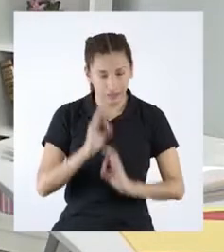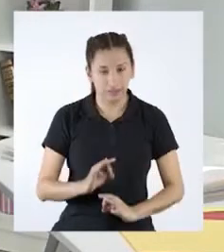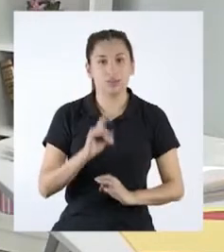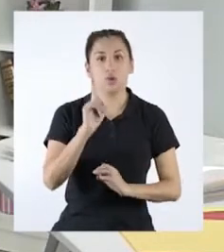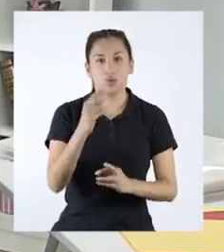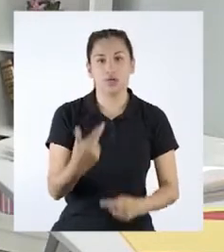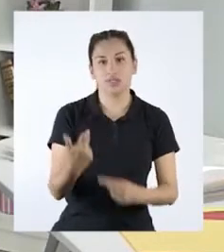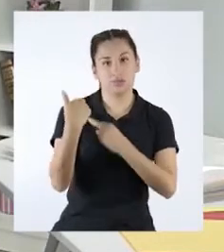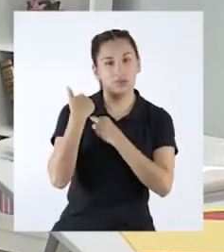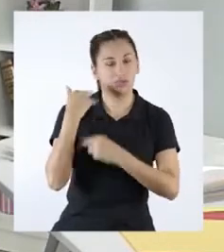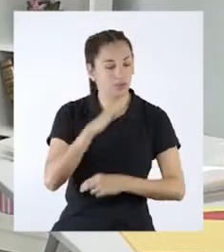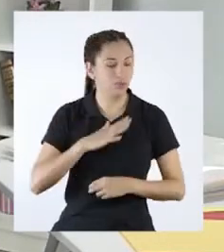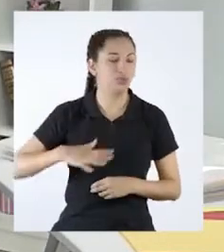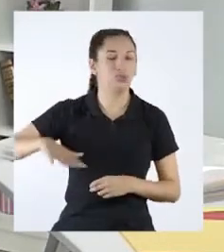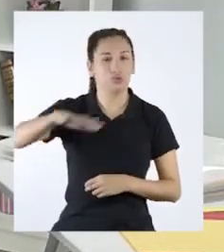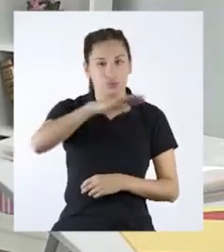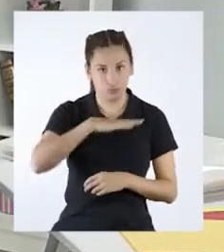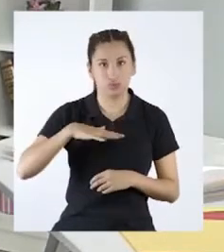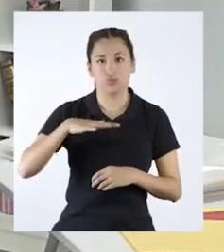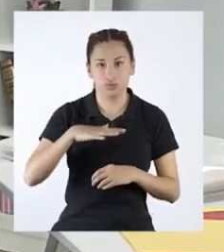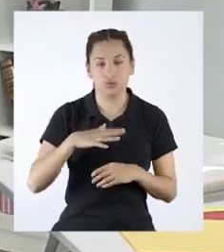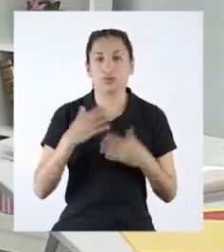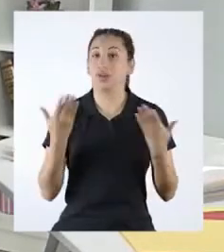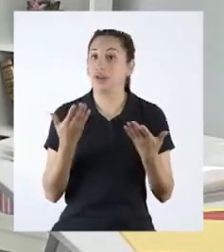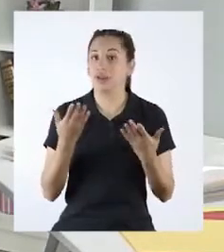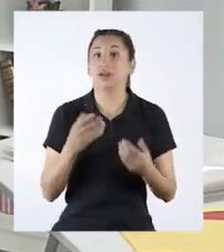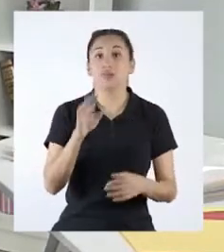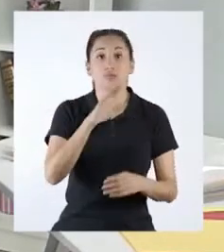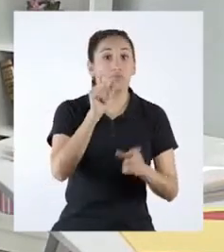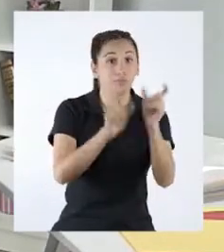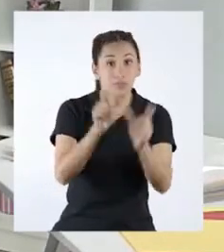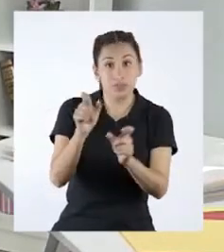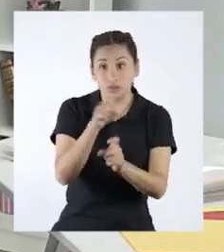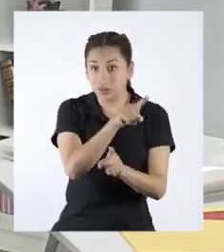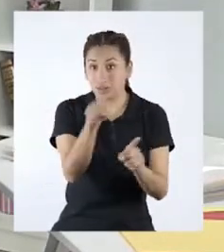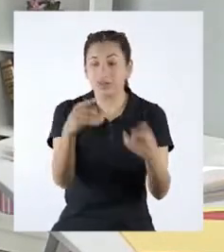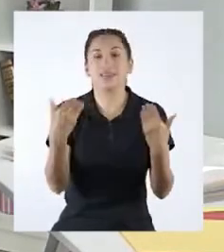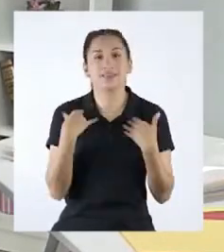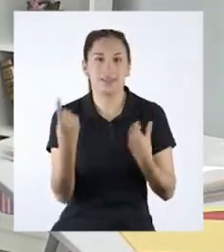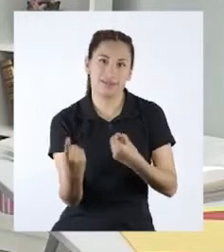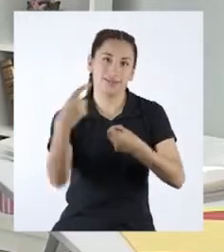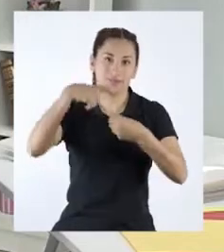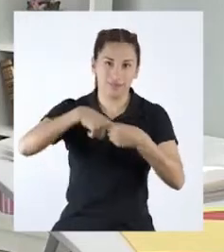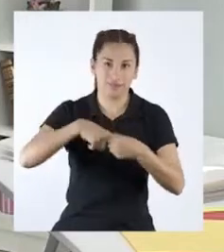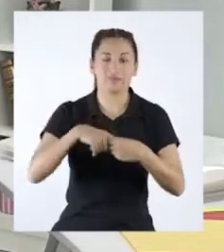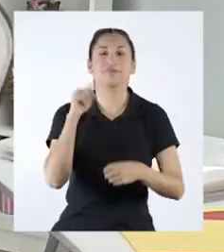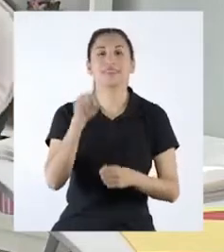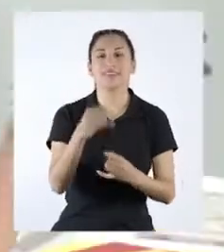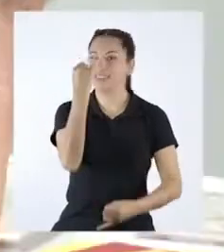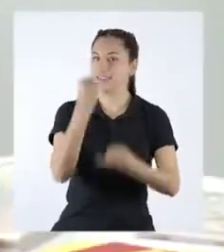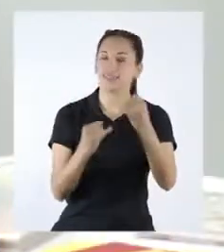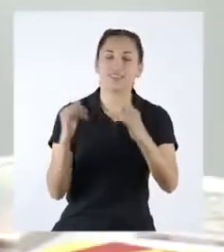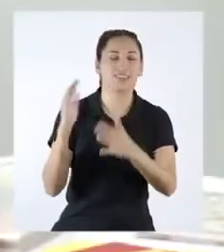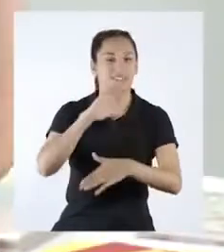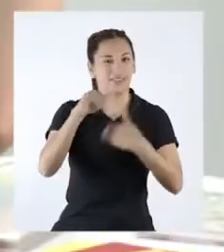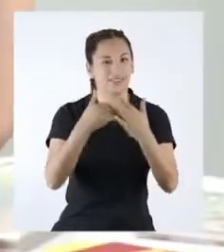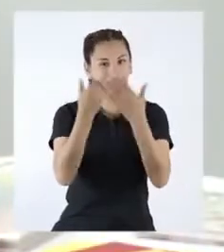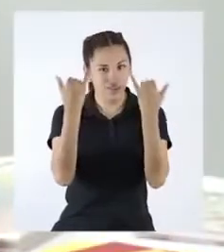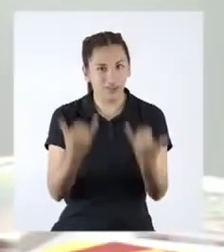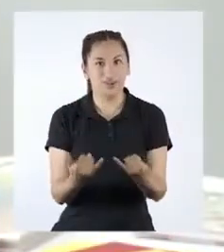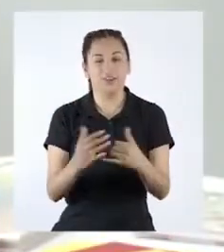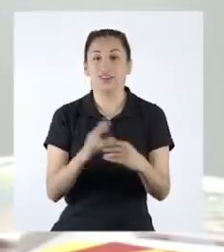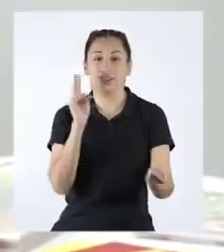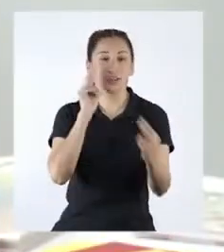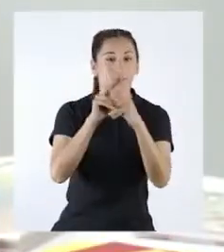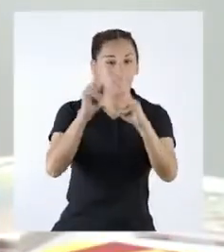ciertamente es una tarea de mucha importancia en la que todos debemos participar. Eso es todo